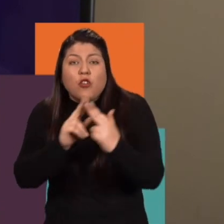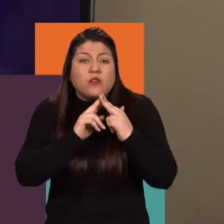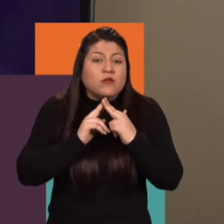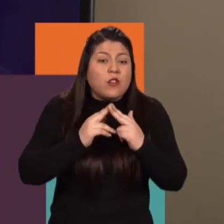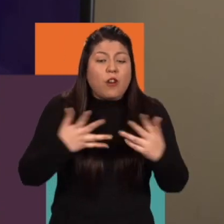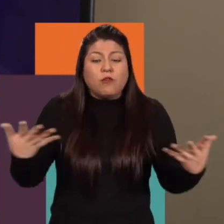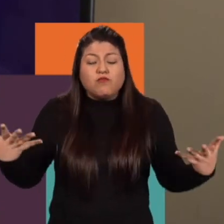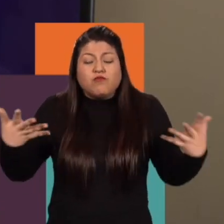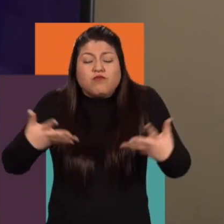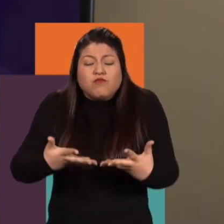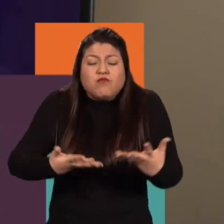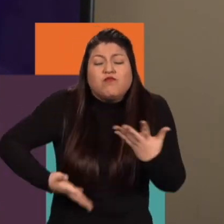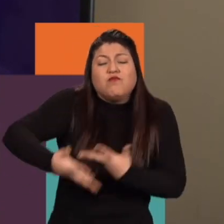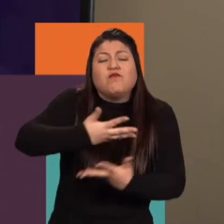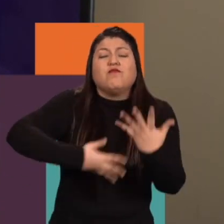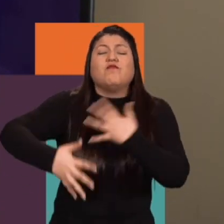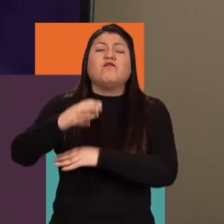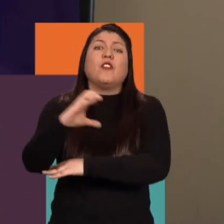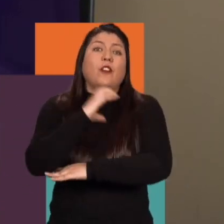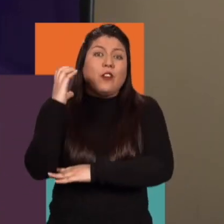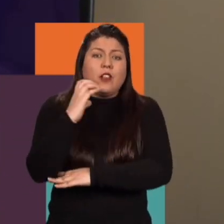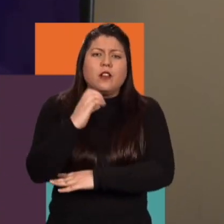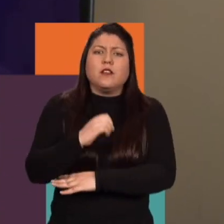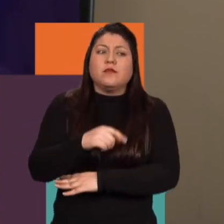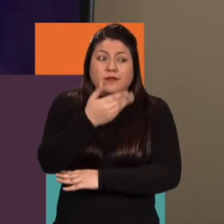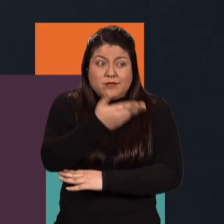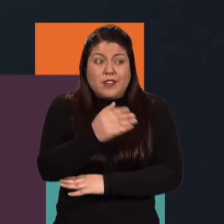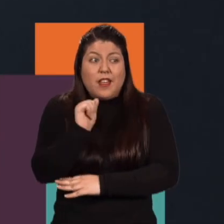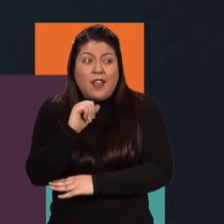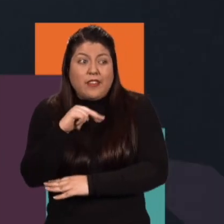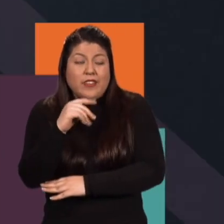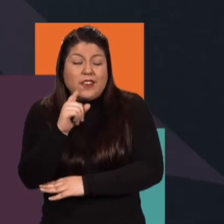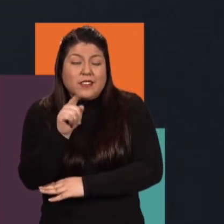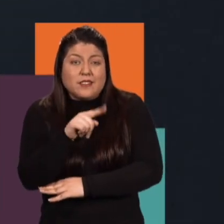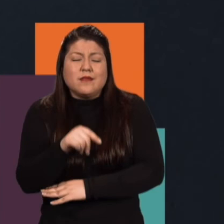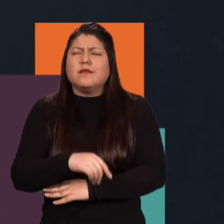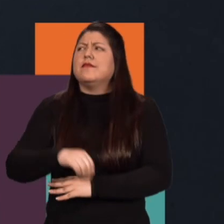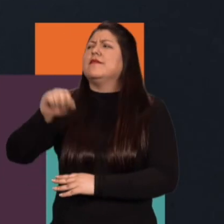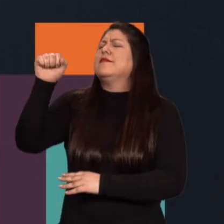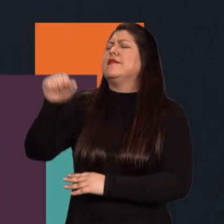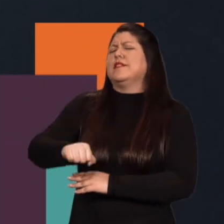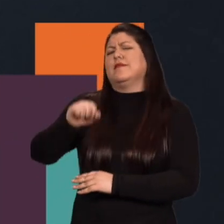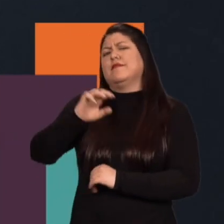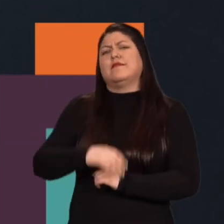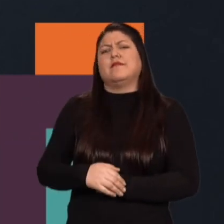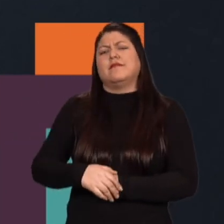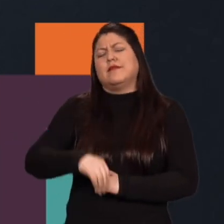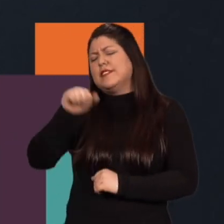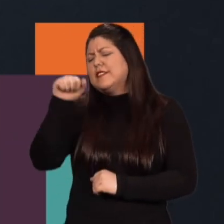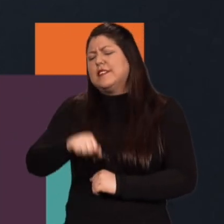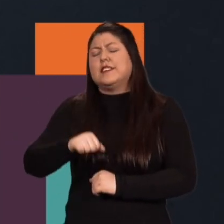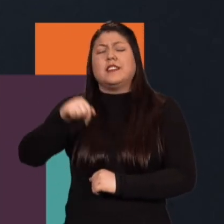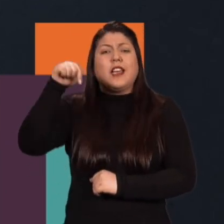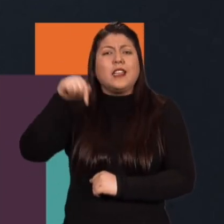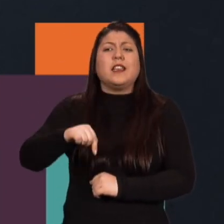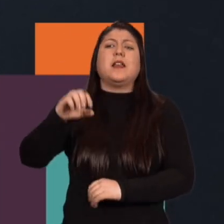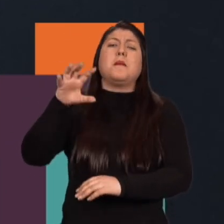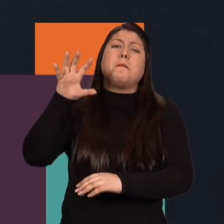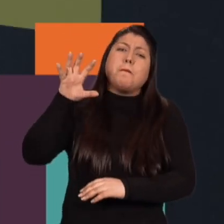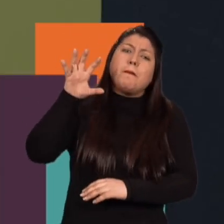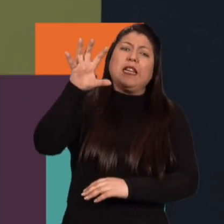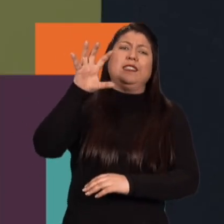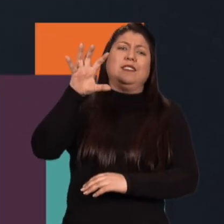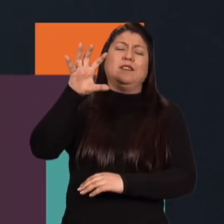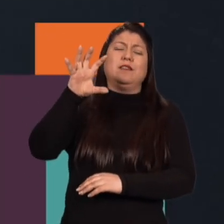a conocernos y a integrarnos como país? Andrés sí definitivamente sí porque creo que mientras